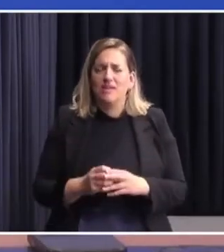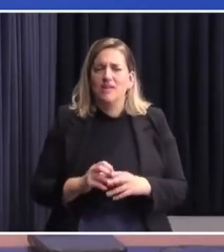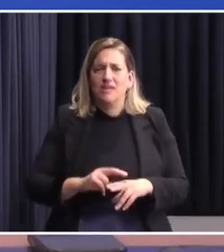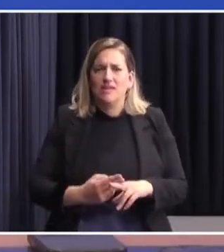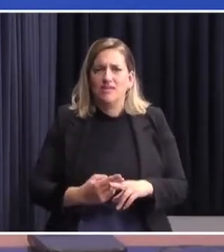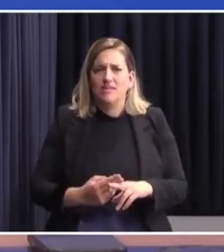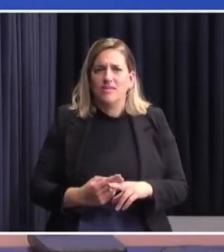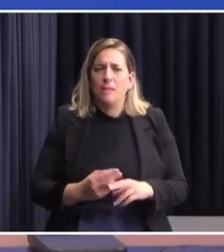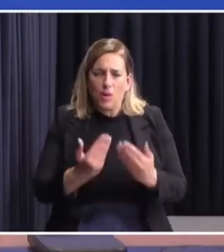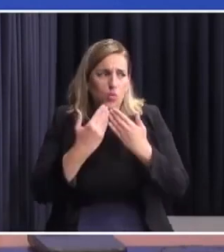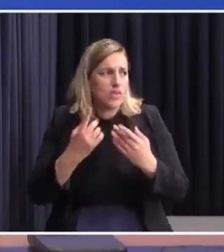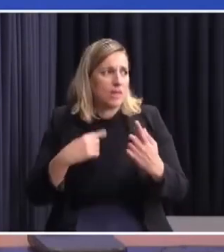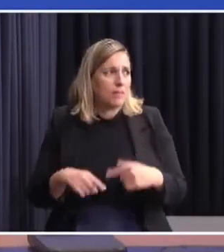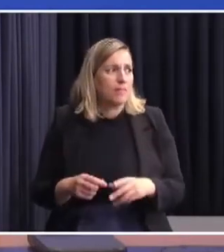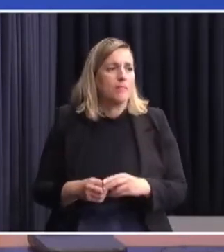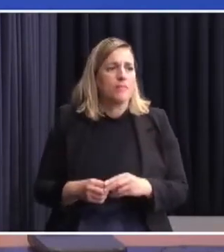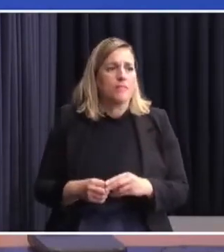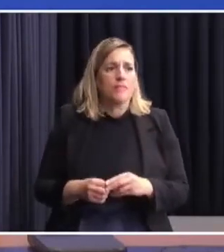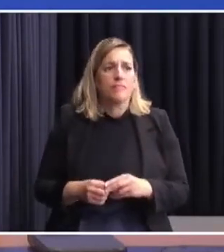pregunta.